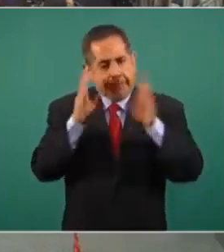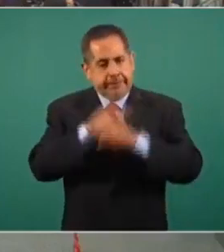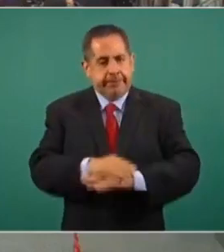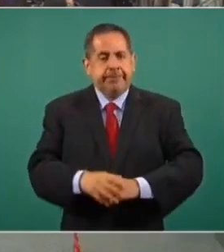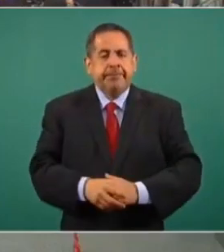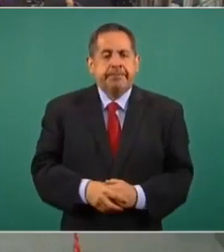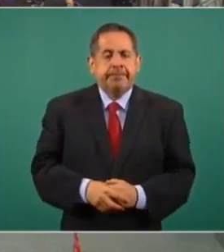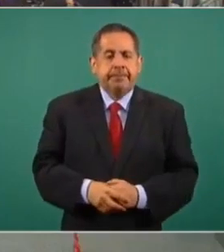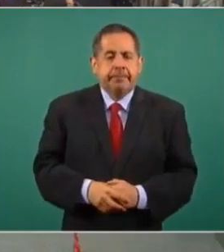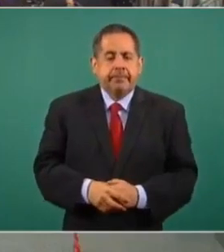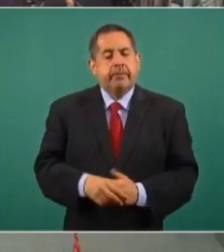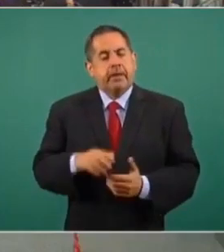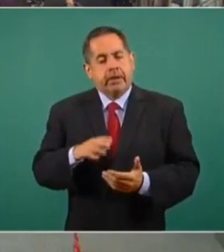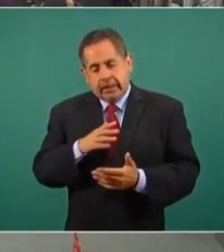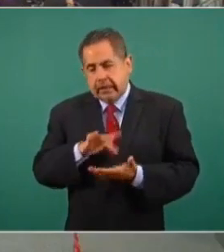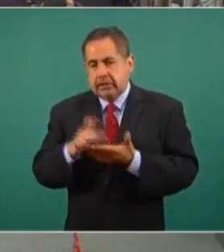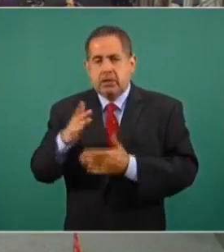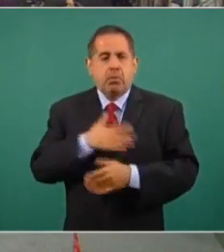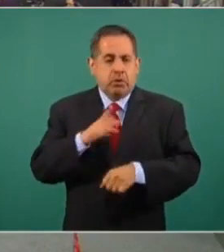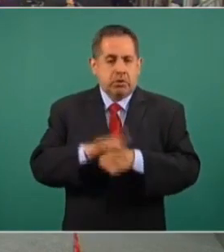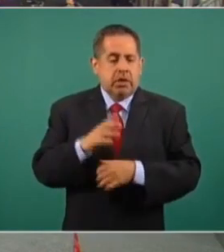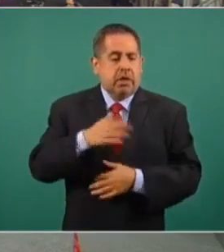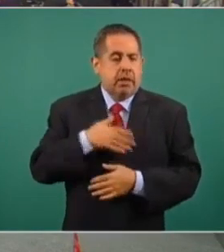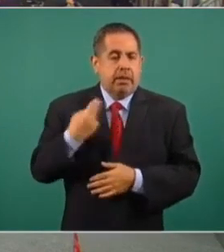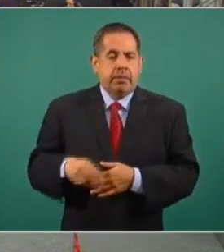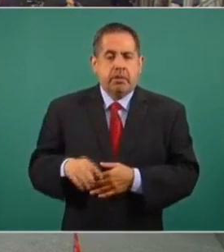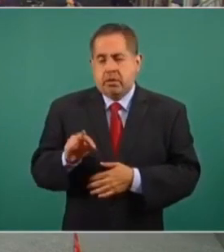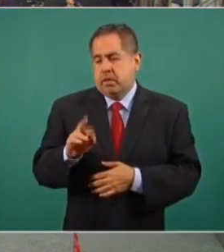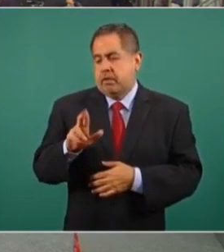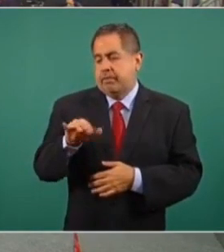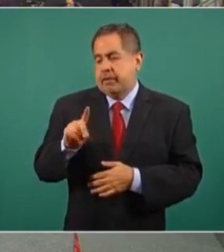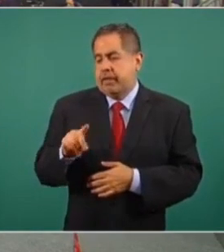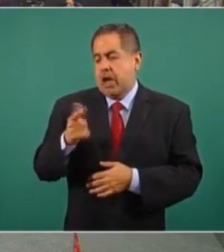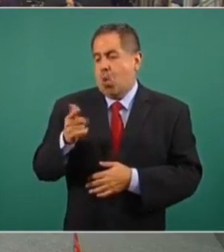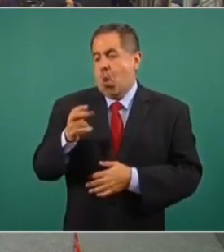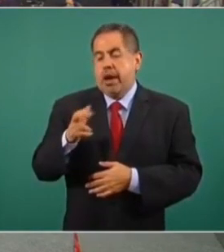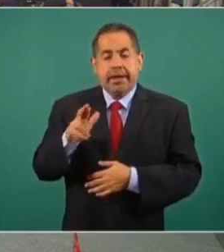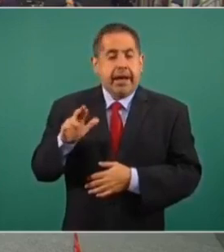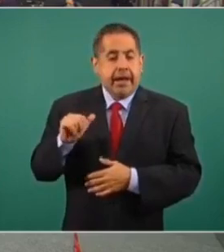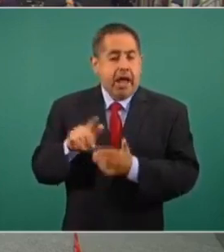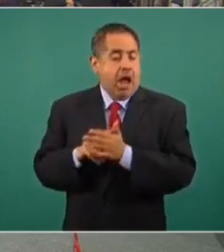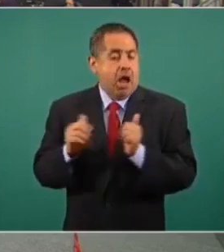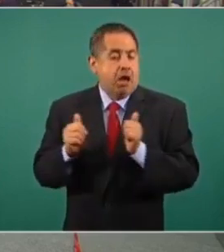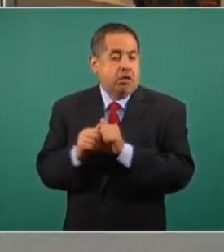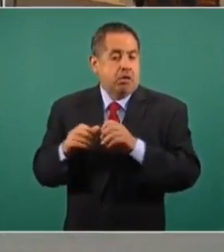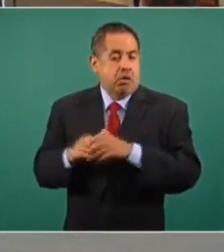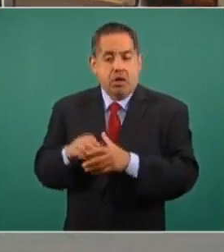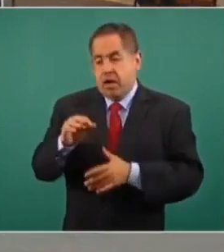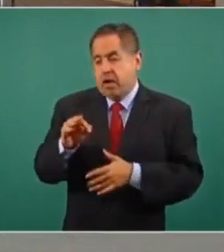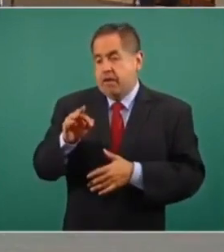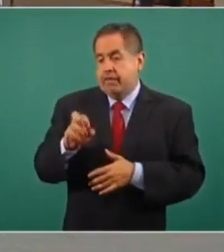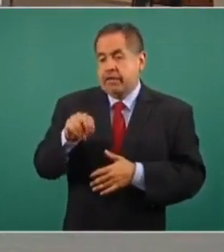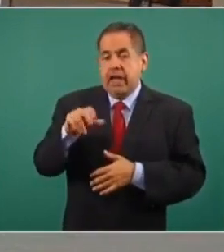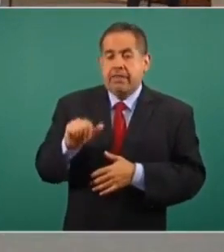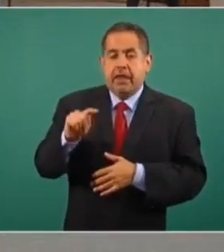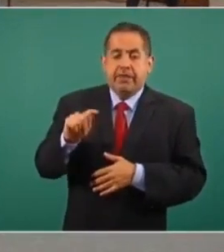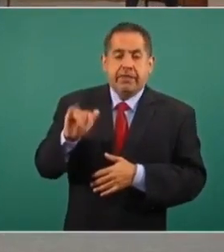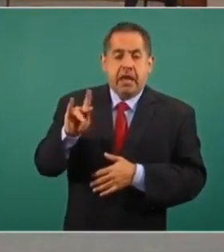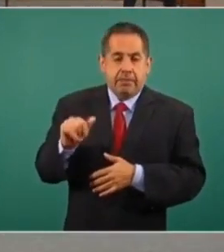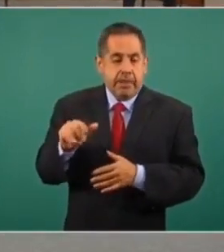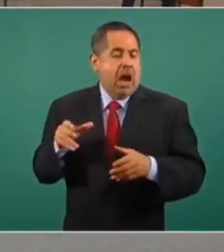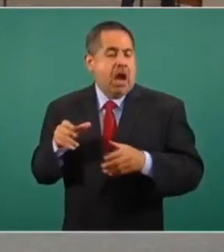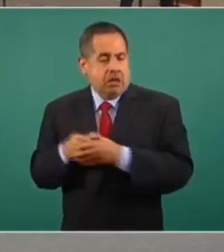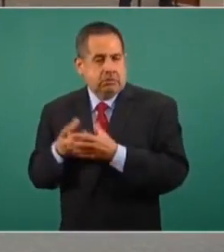Gracias, buenos días, ahora sí, me presento, soy Frida Guerrera, colaboradora de Fernanda Tapia, Rompeviento, Cultura